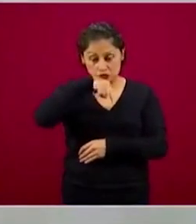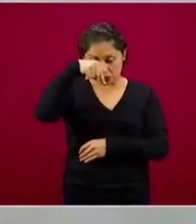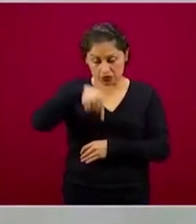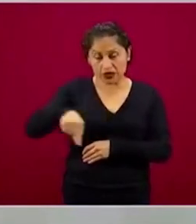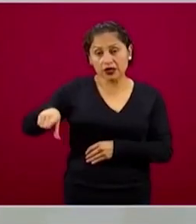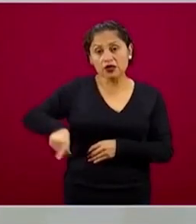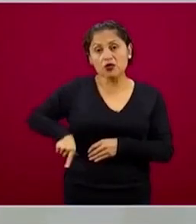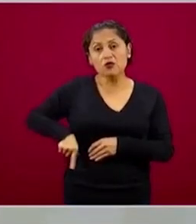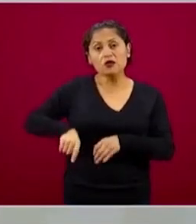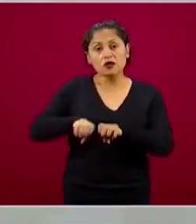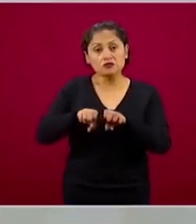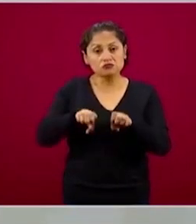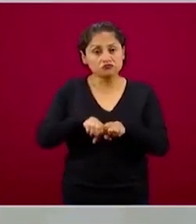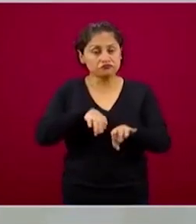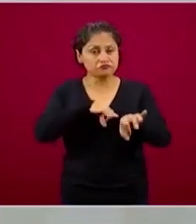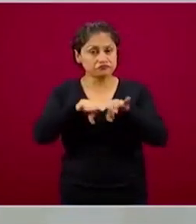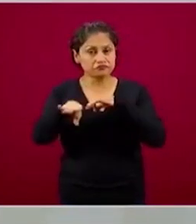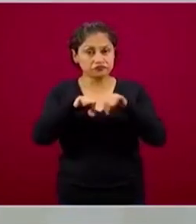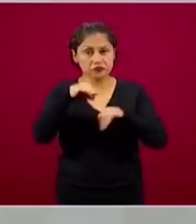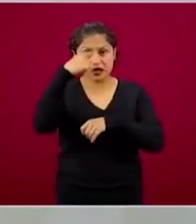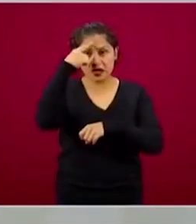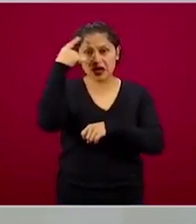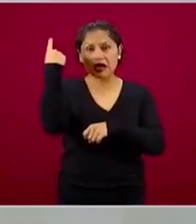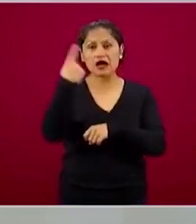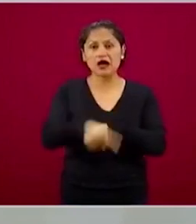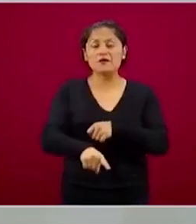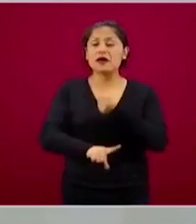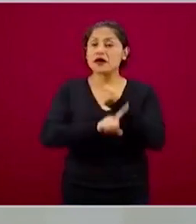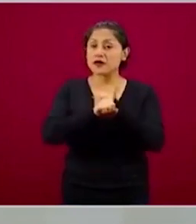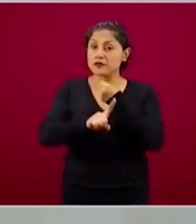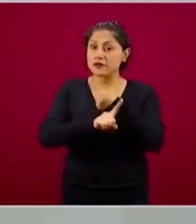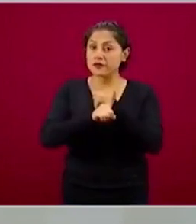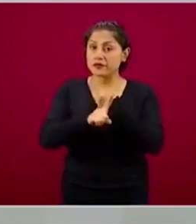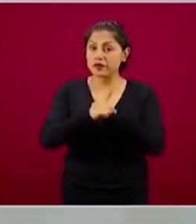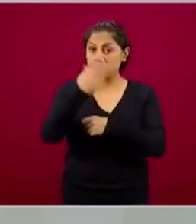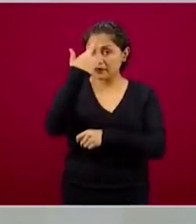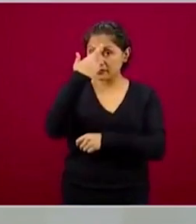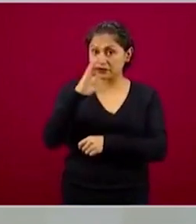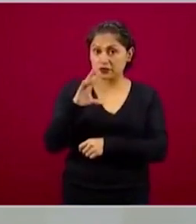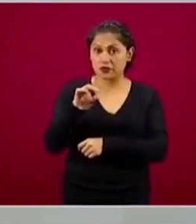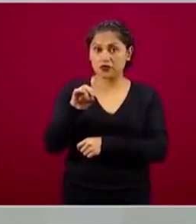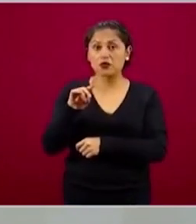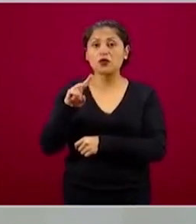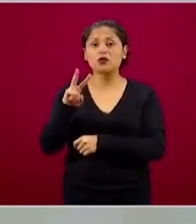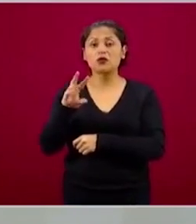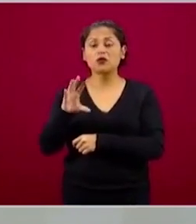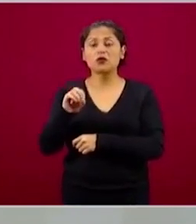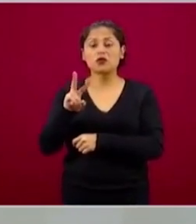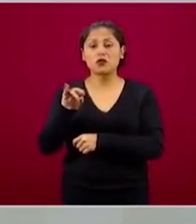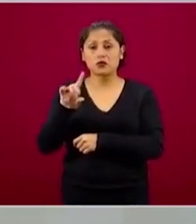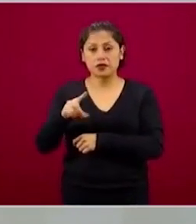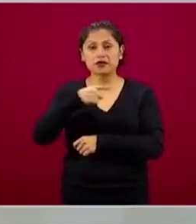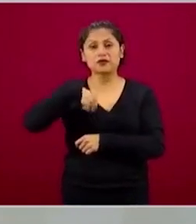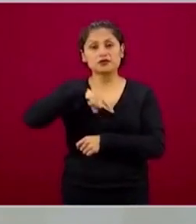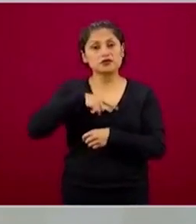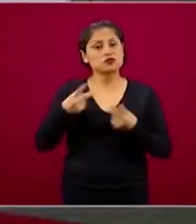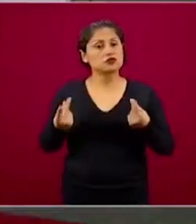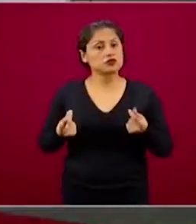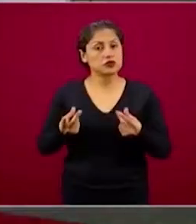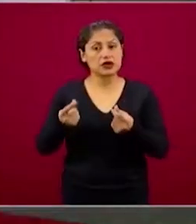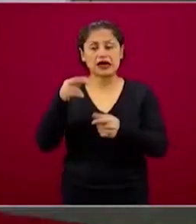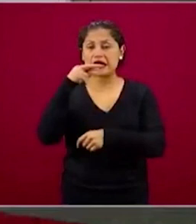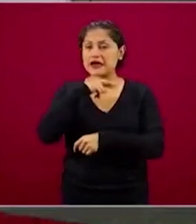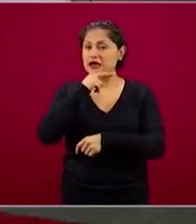efectos económicos del COVID pronto los empecemos a superar, que empecemos a ya estar